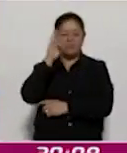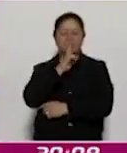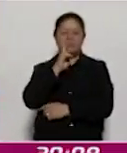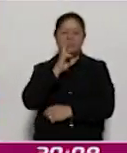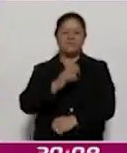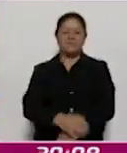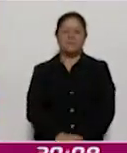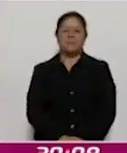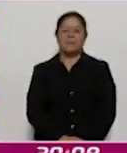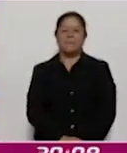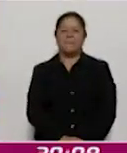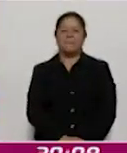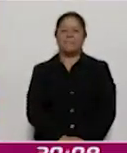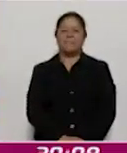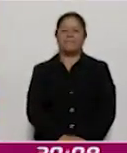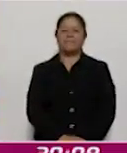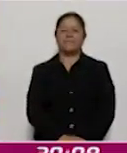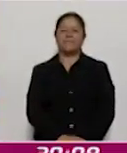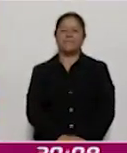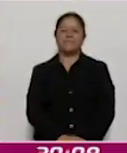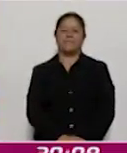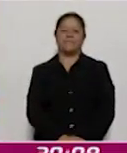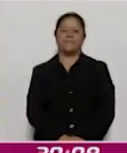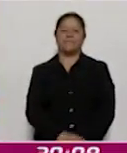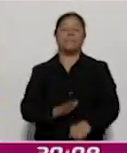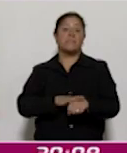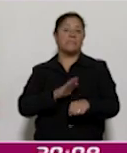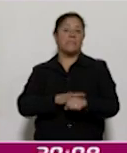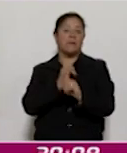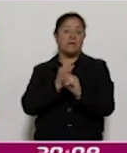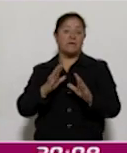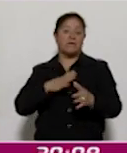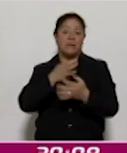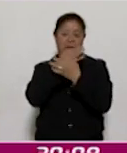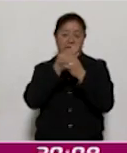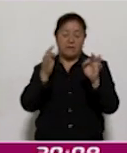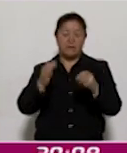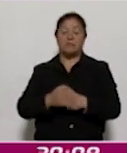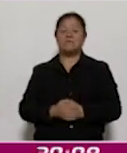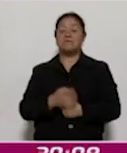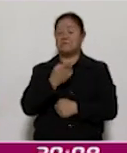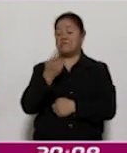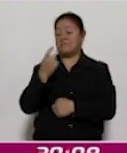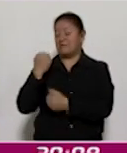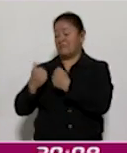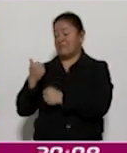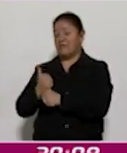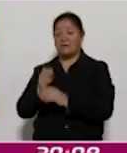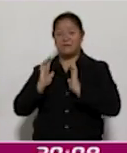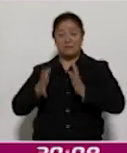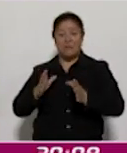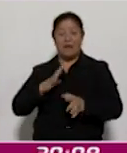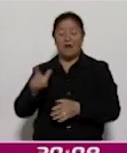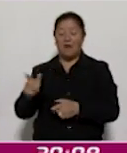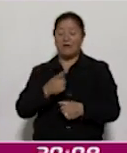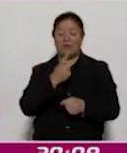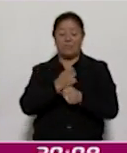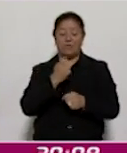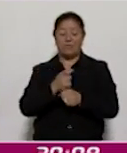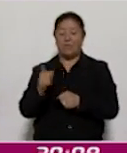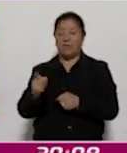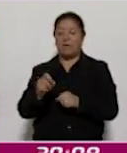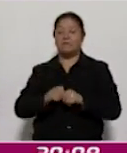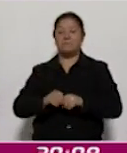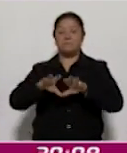Y en más información, quiero comentarle que ya cumplió 100 años de ser la primera emisora cultural